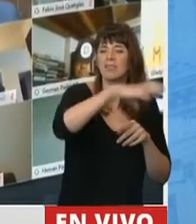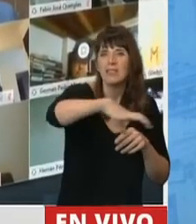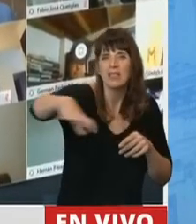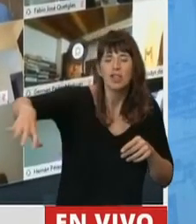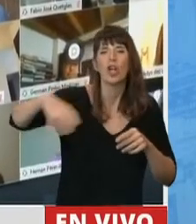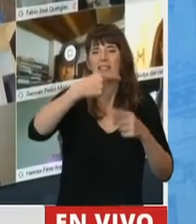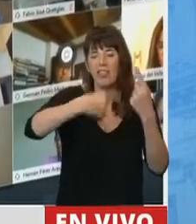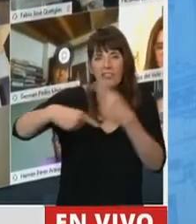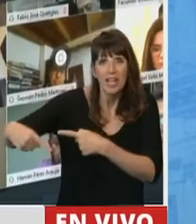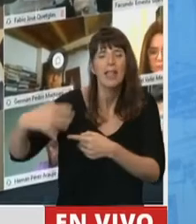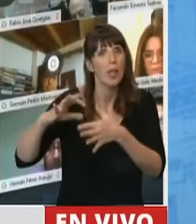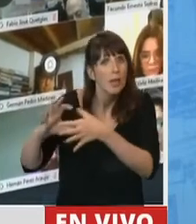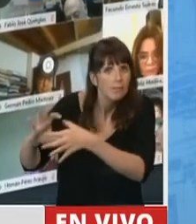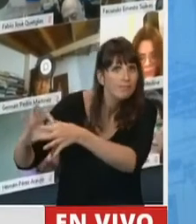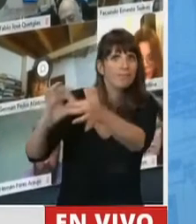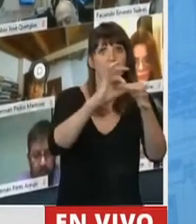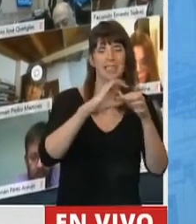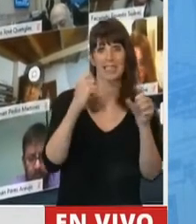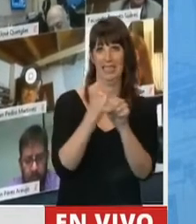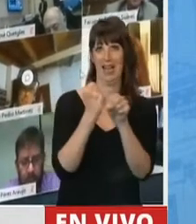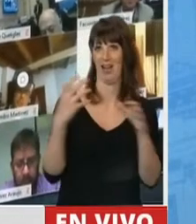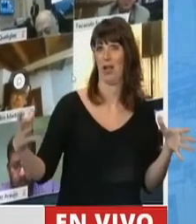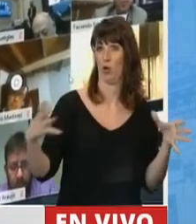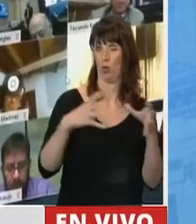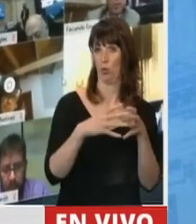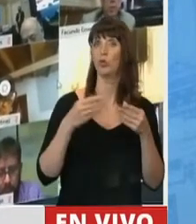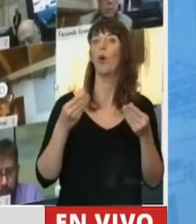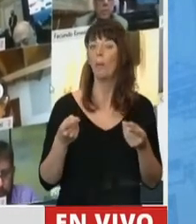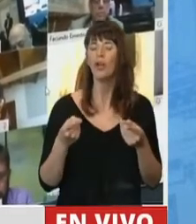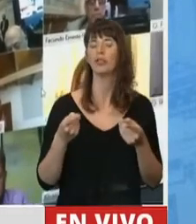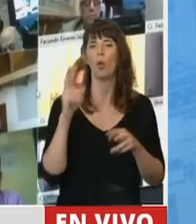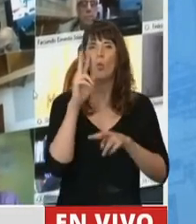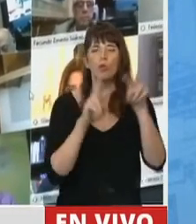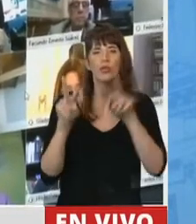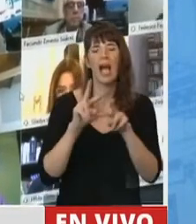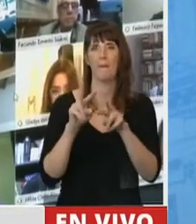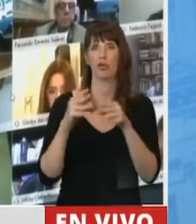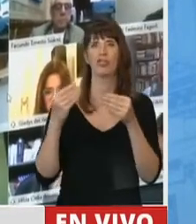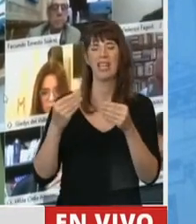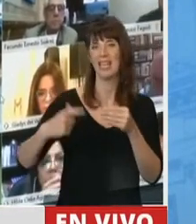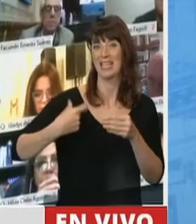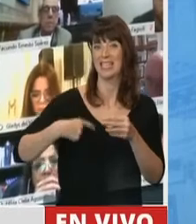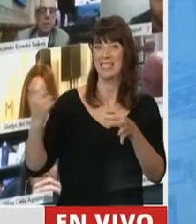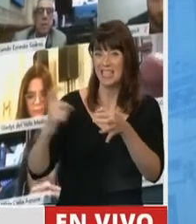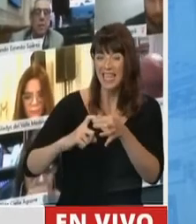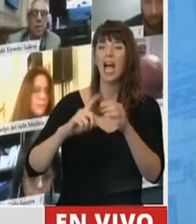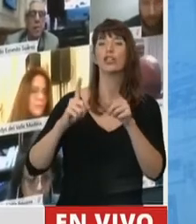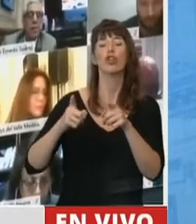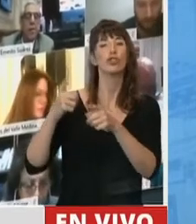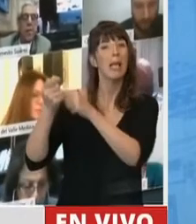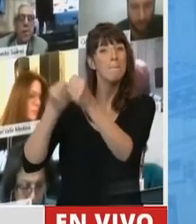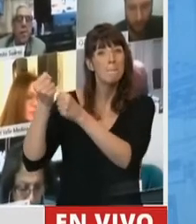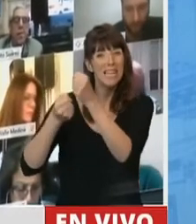eso es la convocatoria al sector de los sindicatos y de las empresas, porque